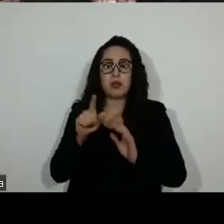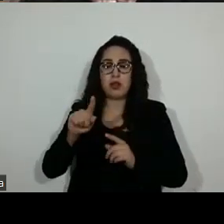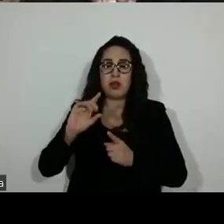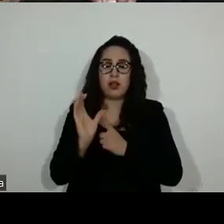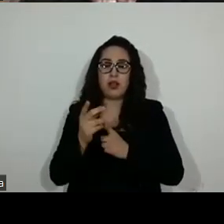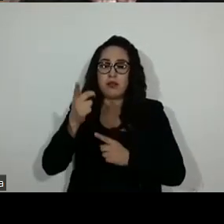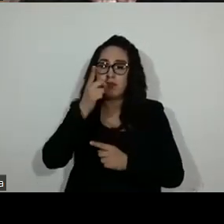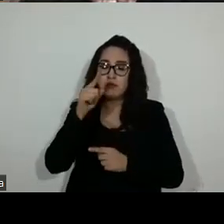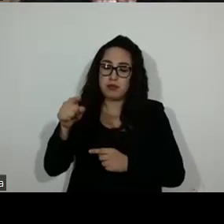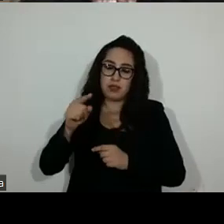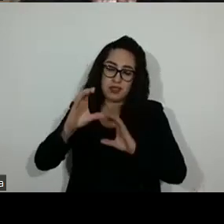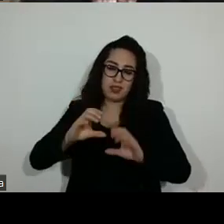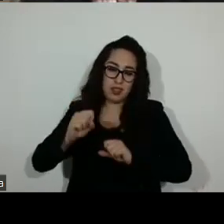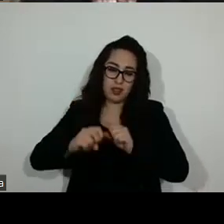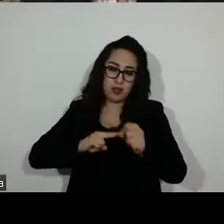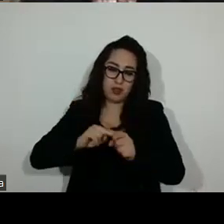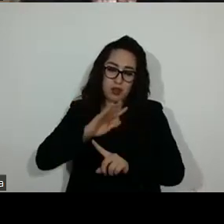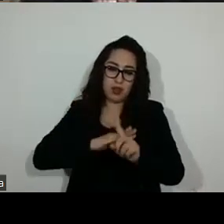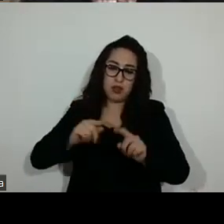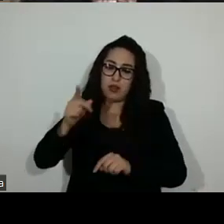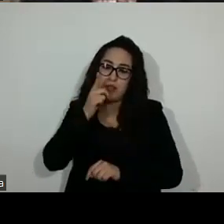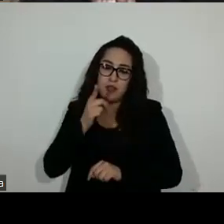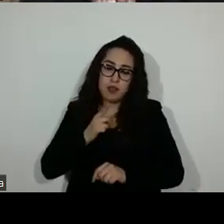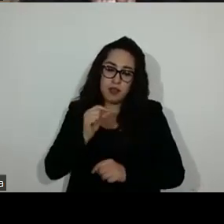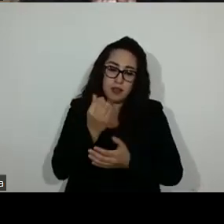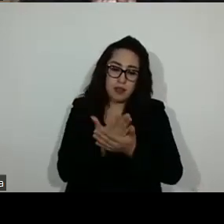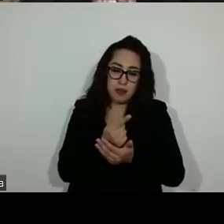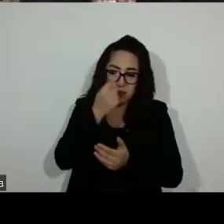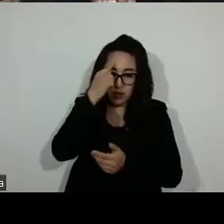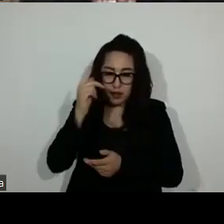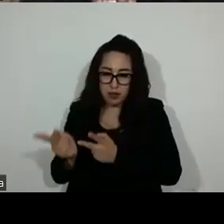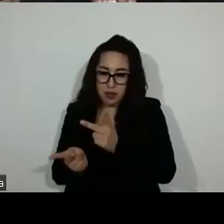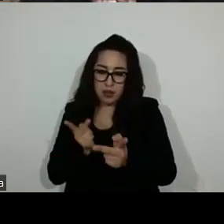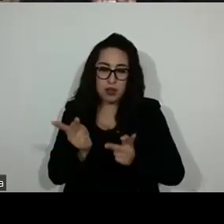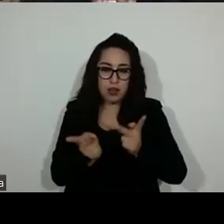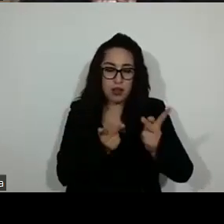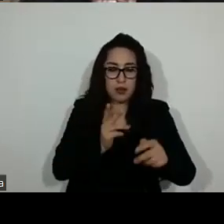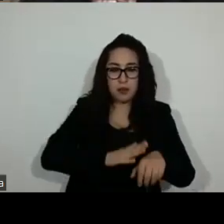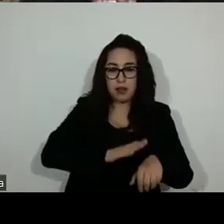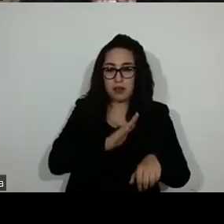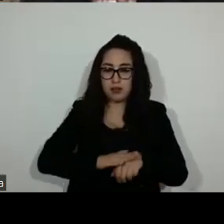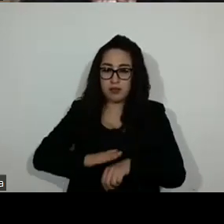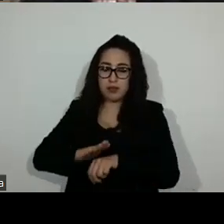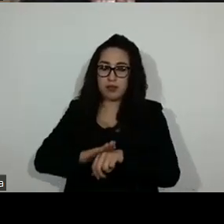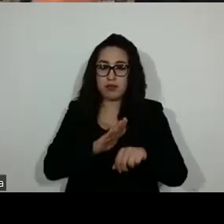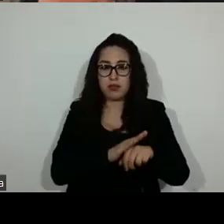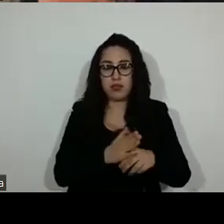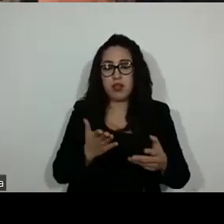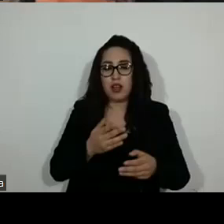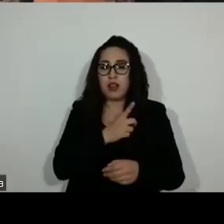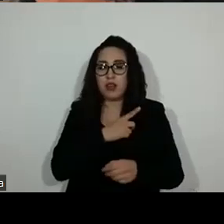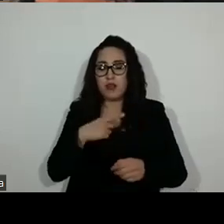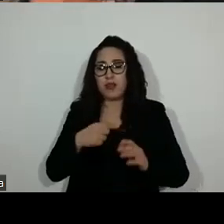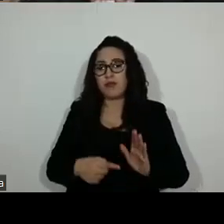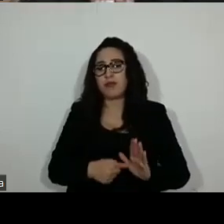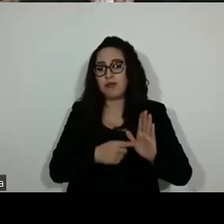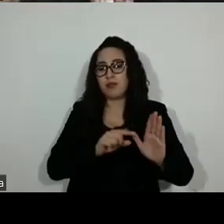esperáramos porque estaban consultando las fracciones si era pertinente subir más dictámenes